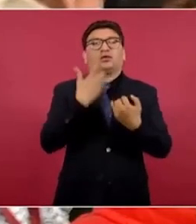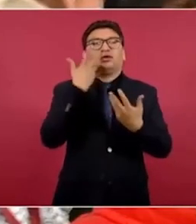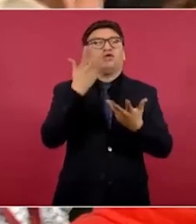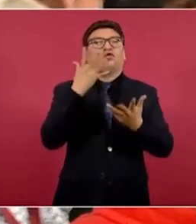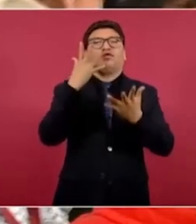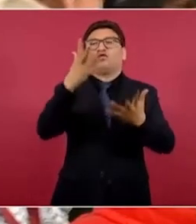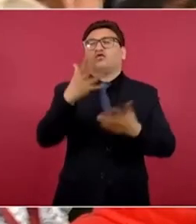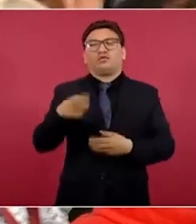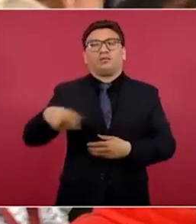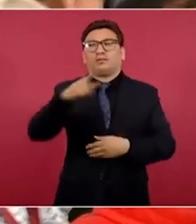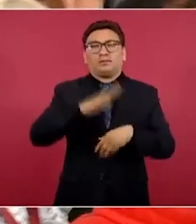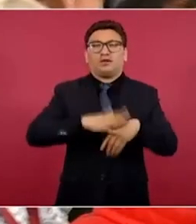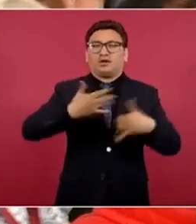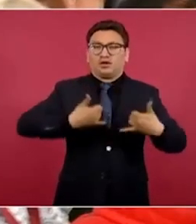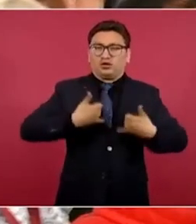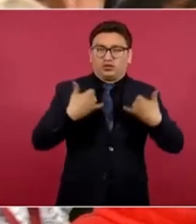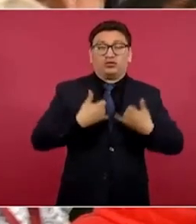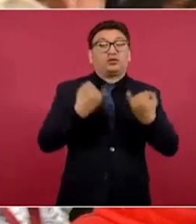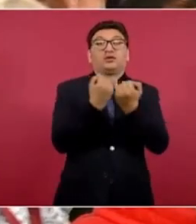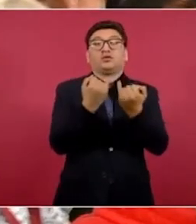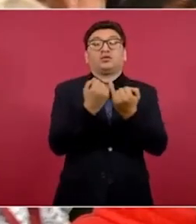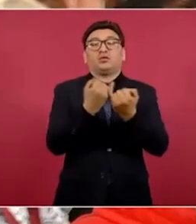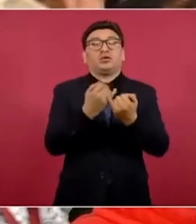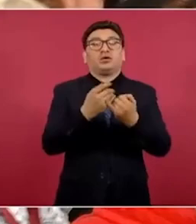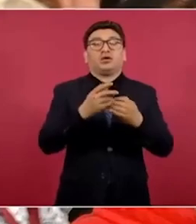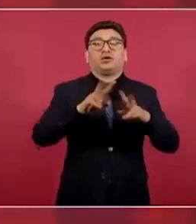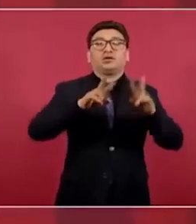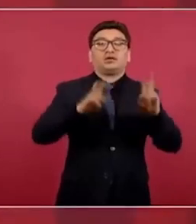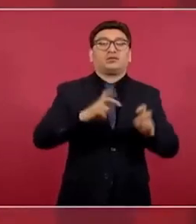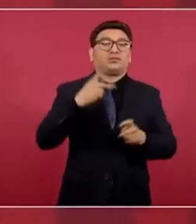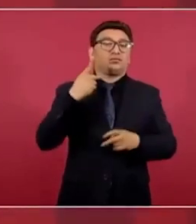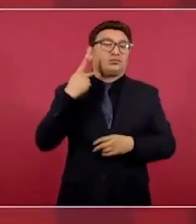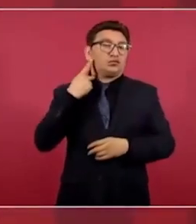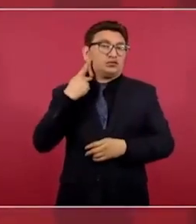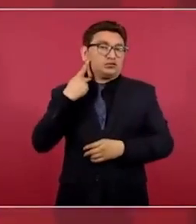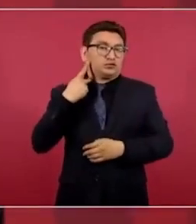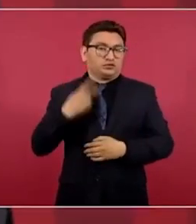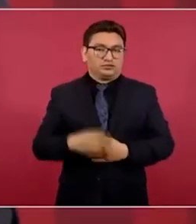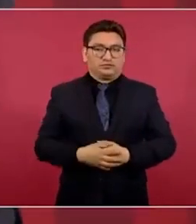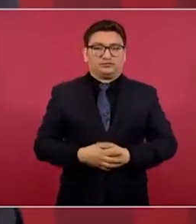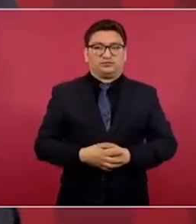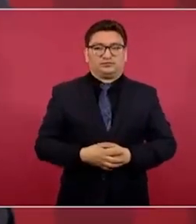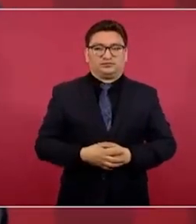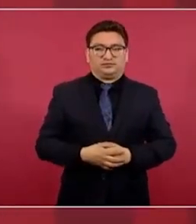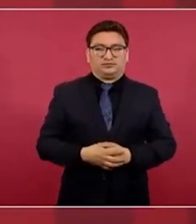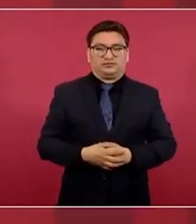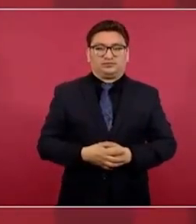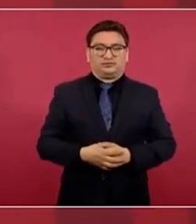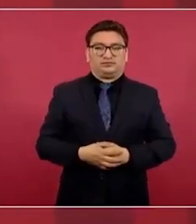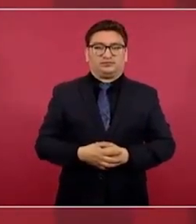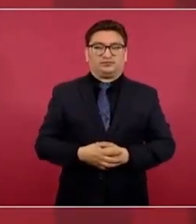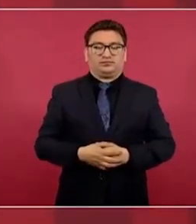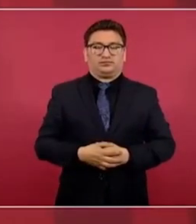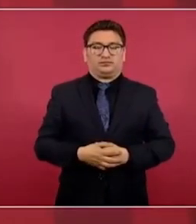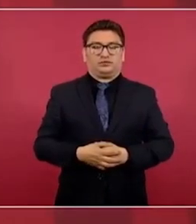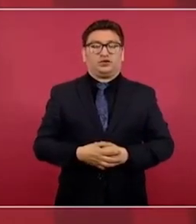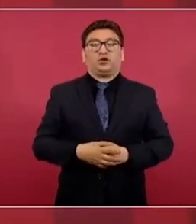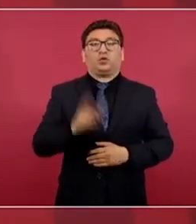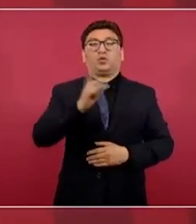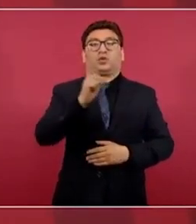cuando veo argumentar a